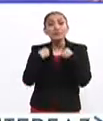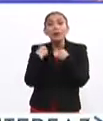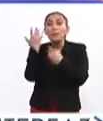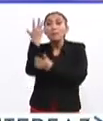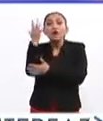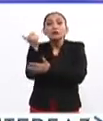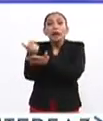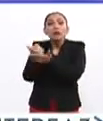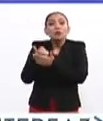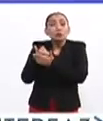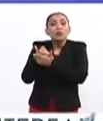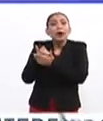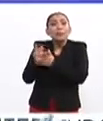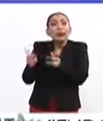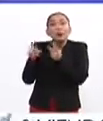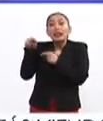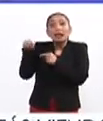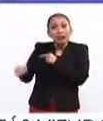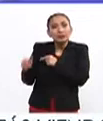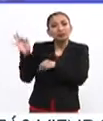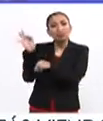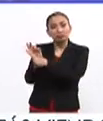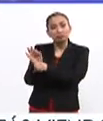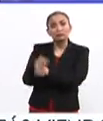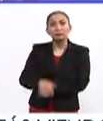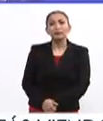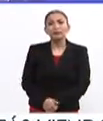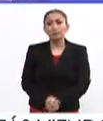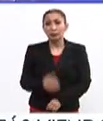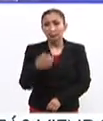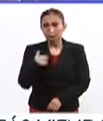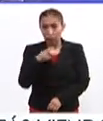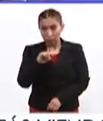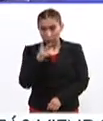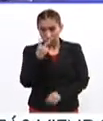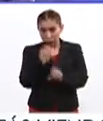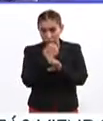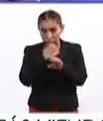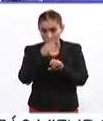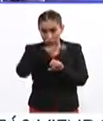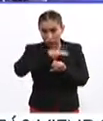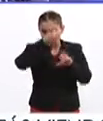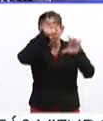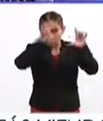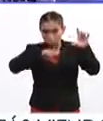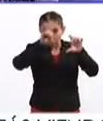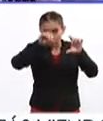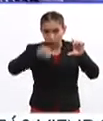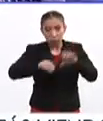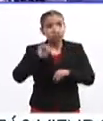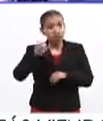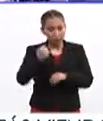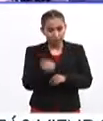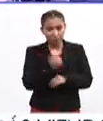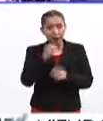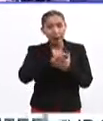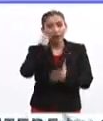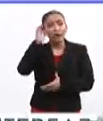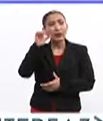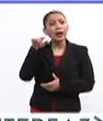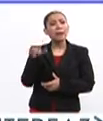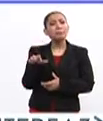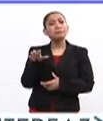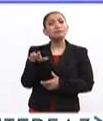bosque y esa es la gente que protege en ¿Pero existe en los 32 estados del país? Sí, afortunadamente la mayoría de